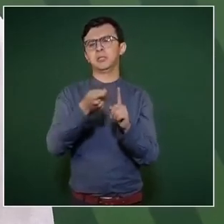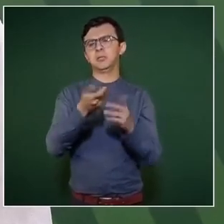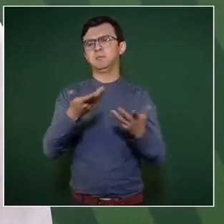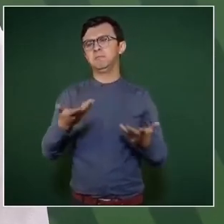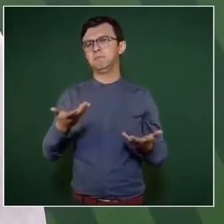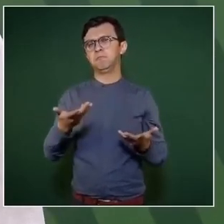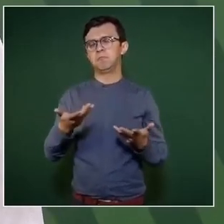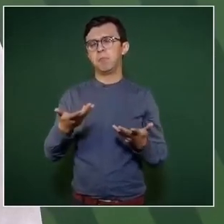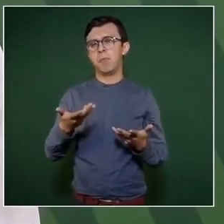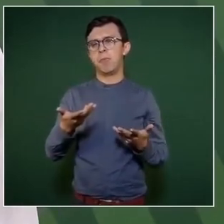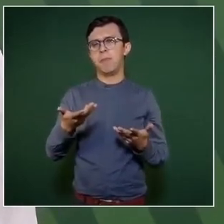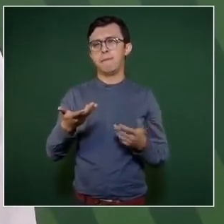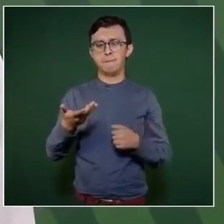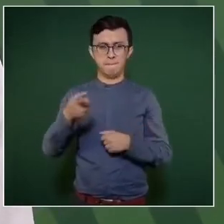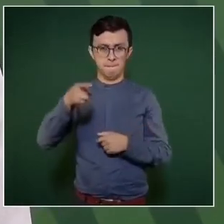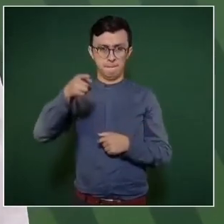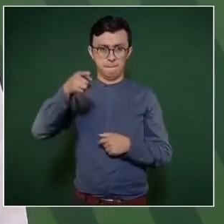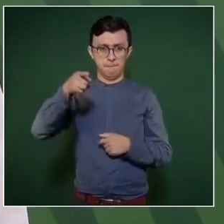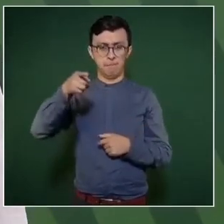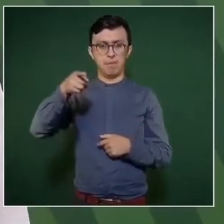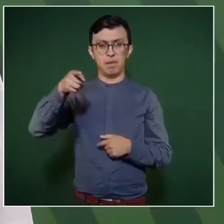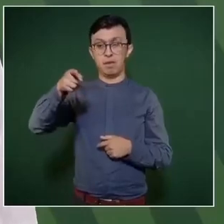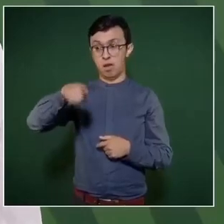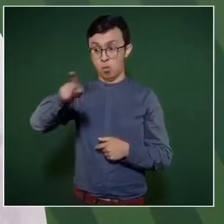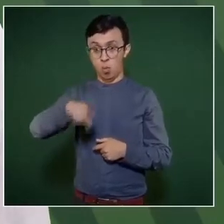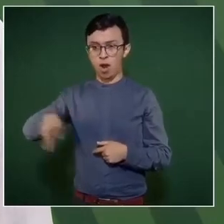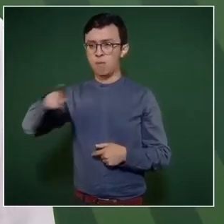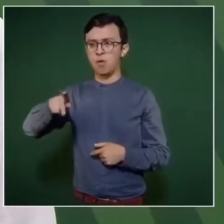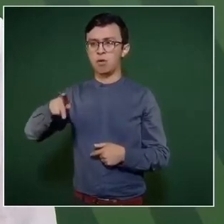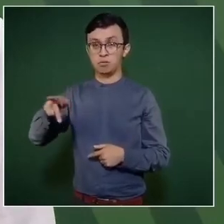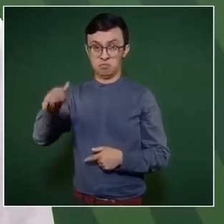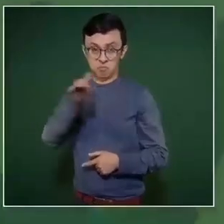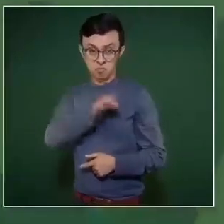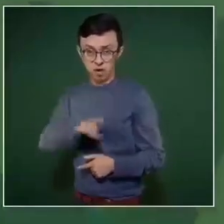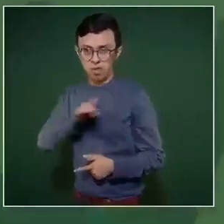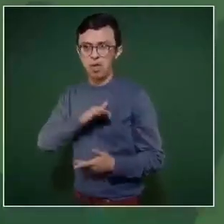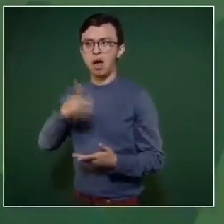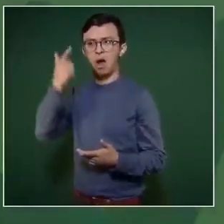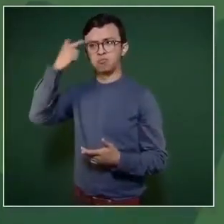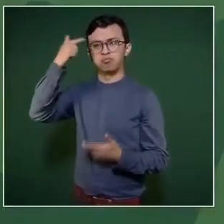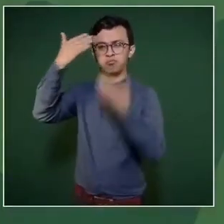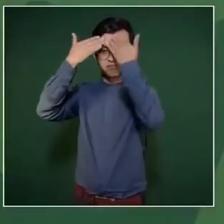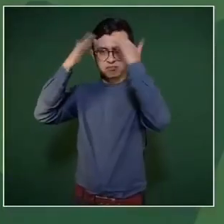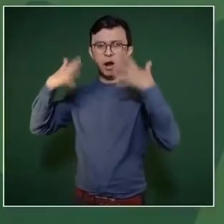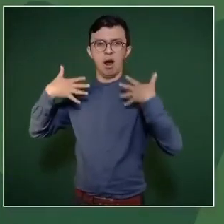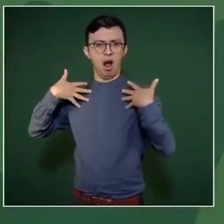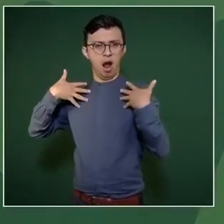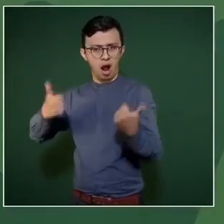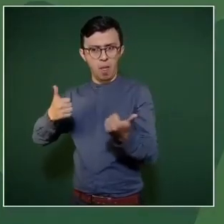la capacidad que tiene el pueblo de tomar conciencia,